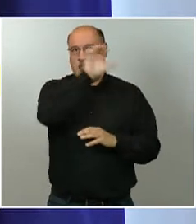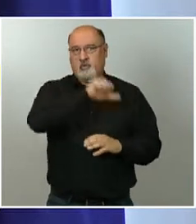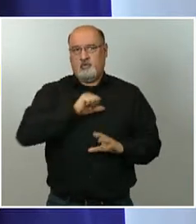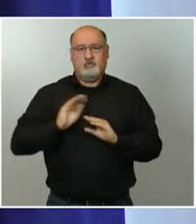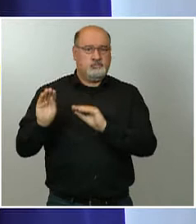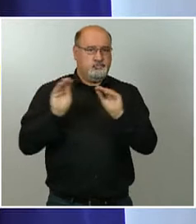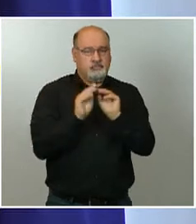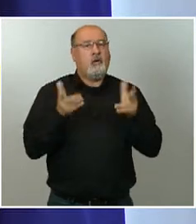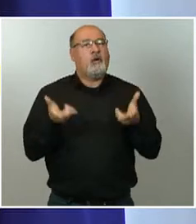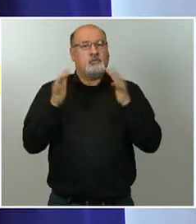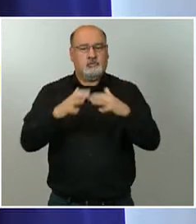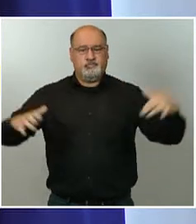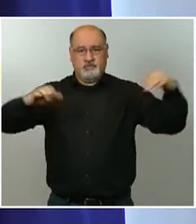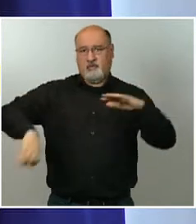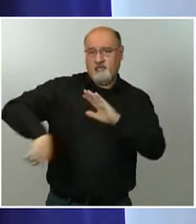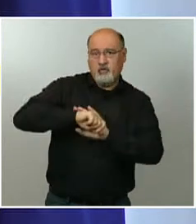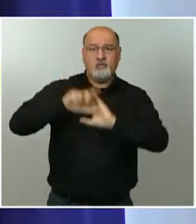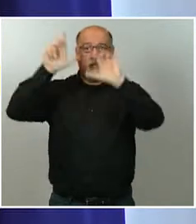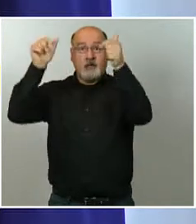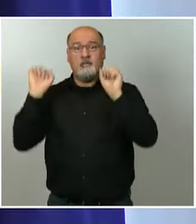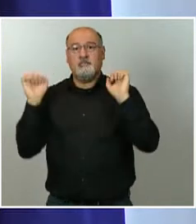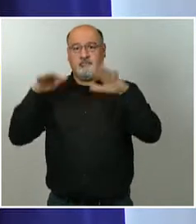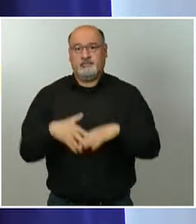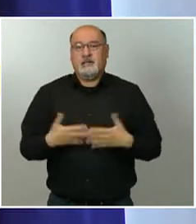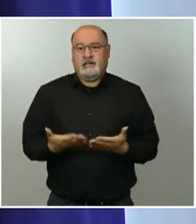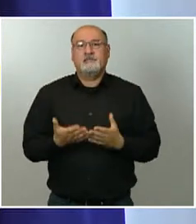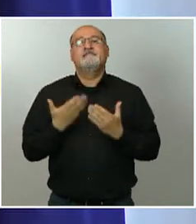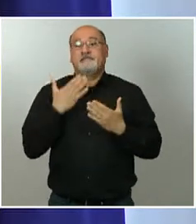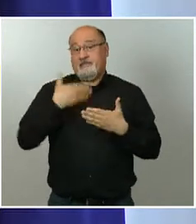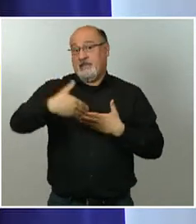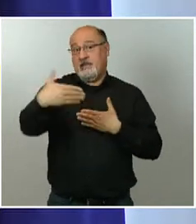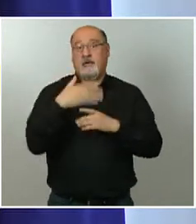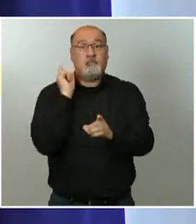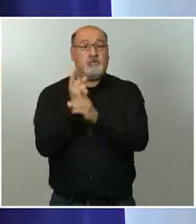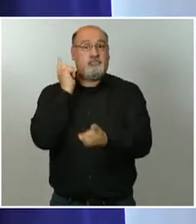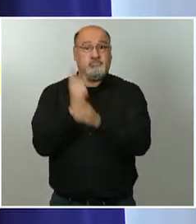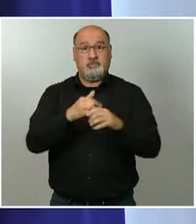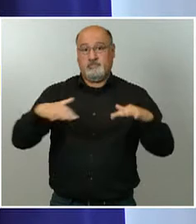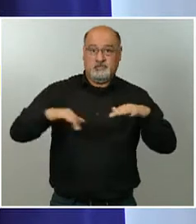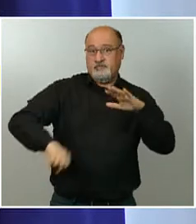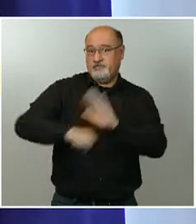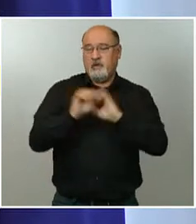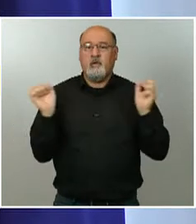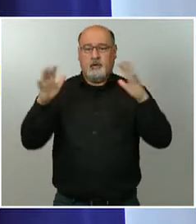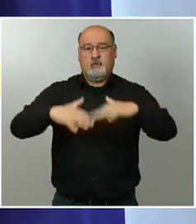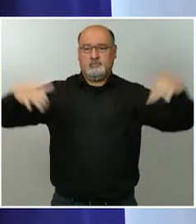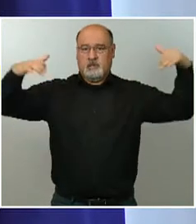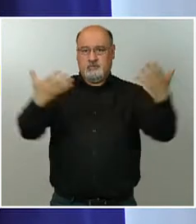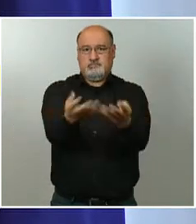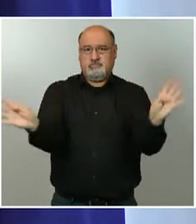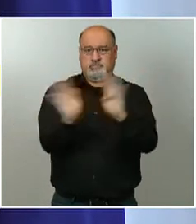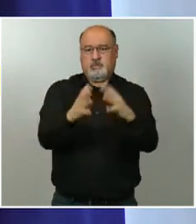voluntad de que en estas dos jornadas que quedan haya público en los estadios de fútbol, en la liga profesional,